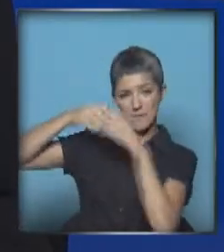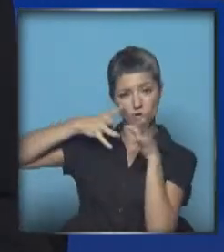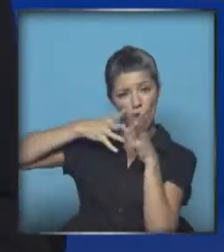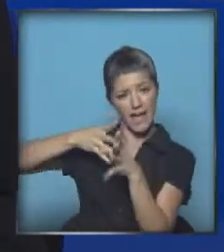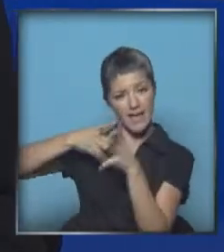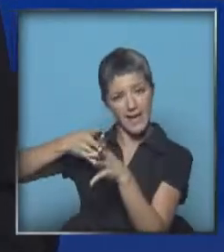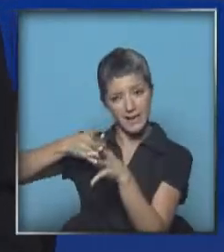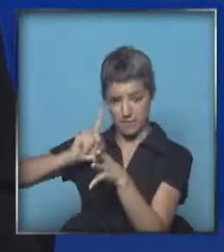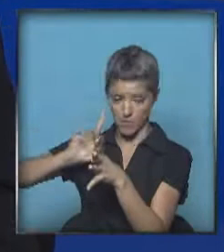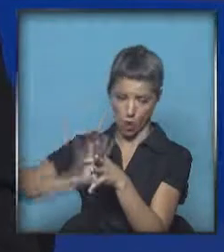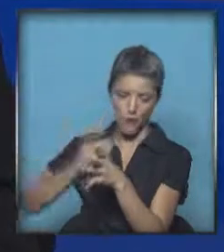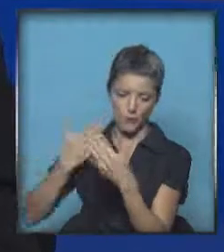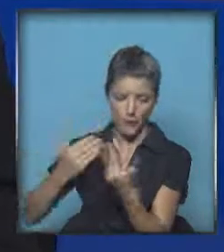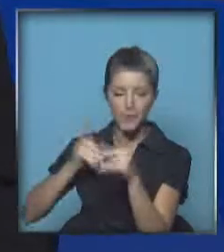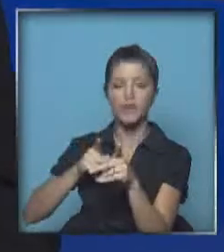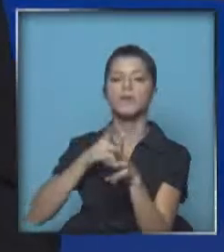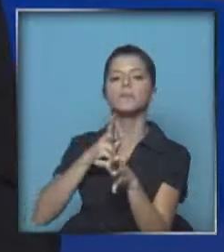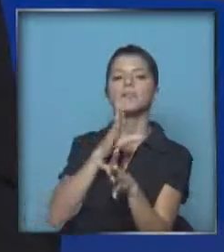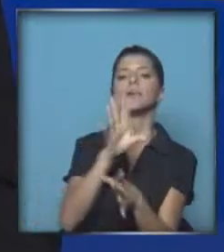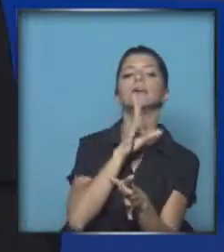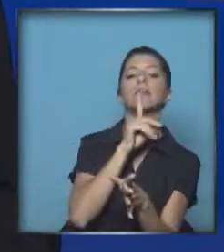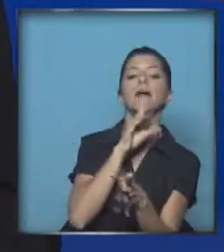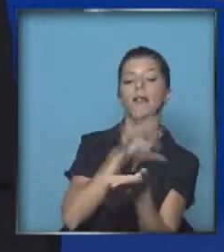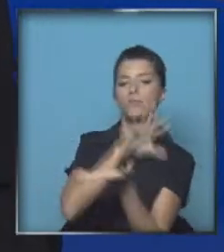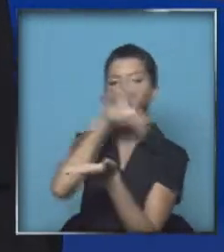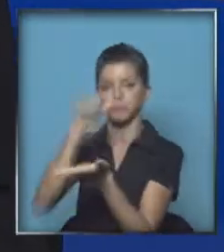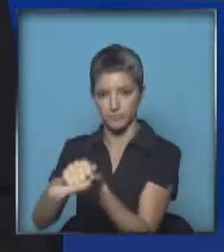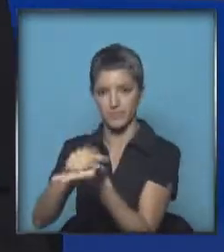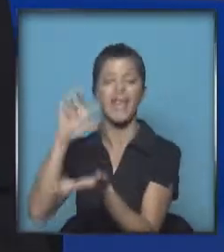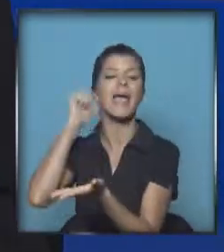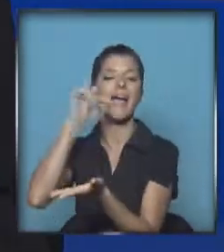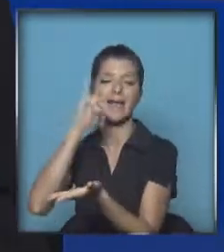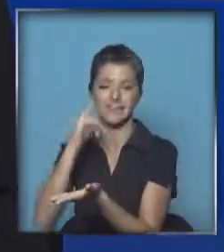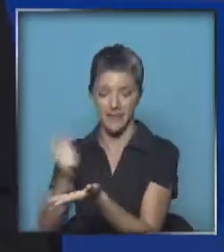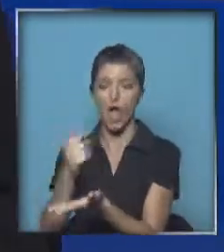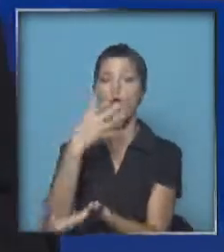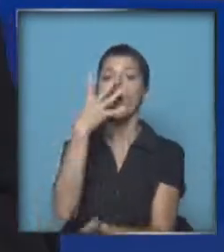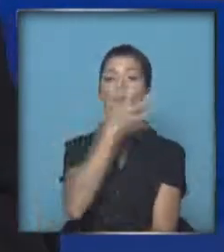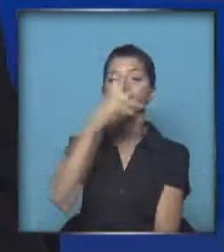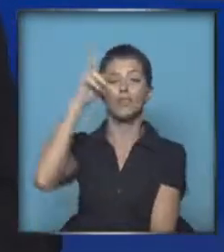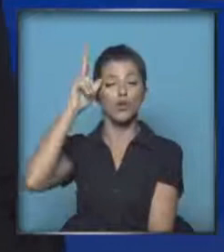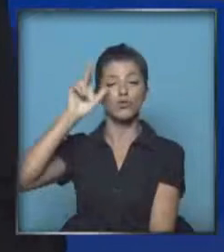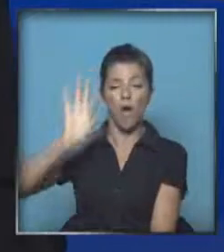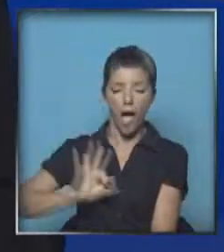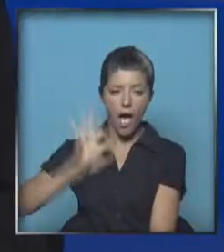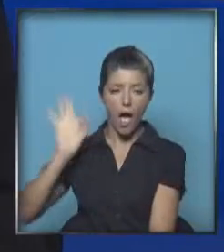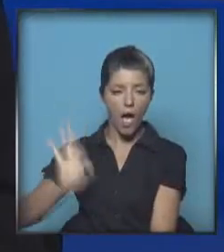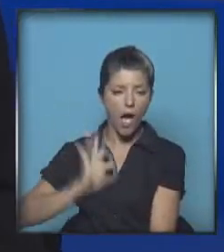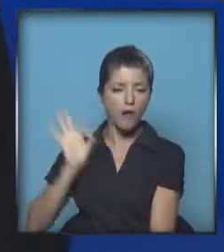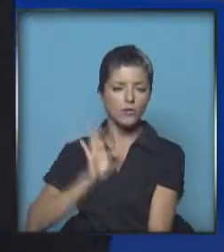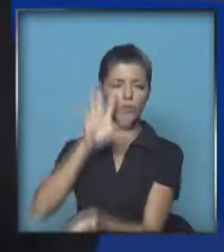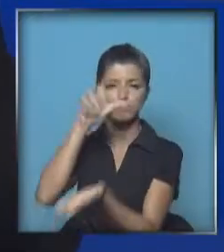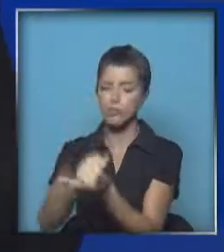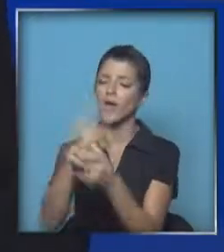en ese mismo año, e Israel ocupó Cisjordania, la Franja de Gaza. Pasa 48 años de ocupación, suele haber